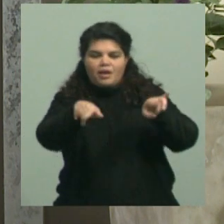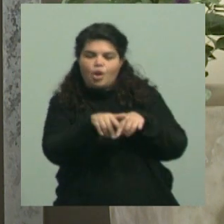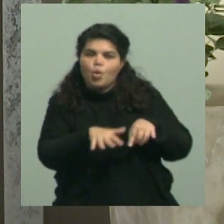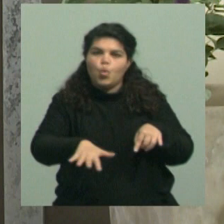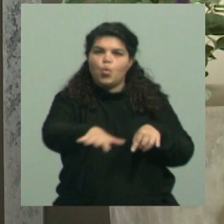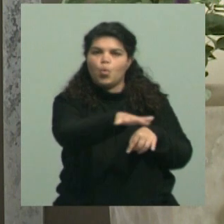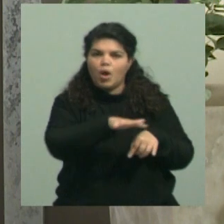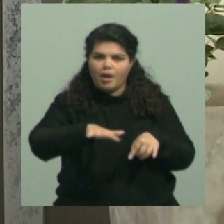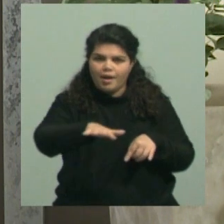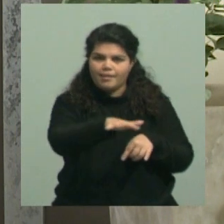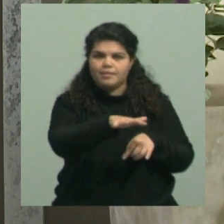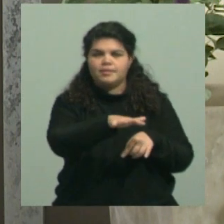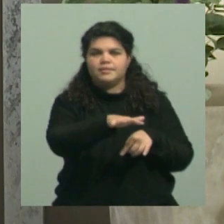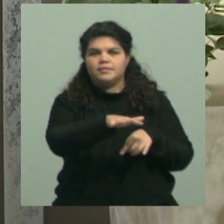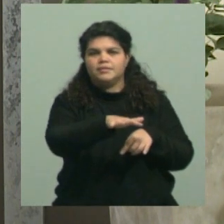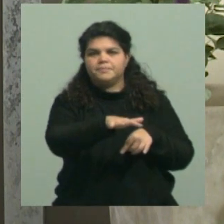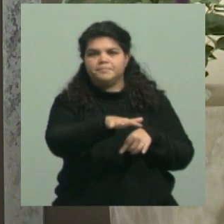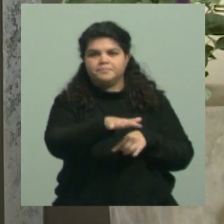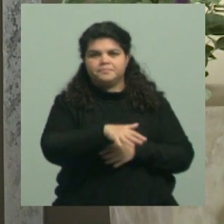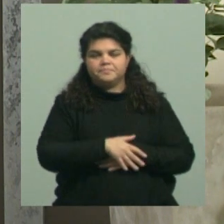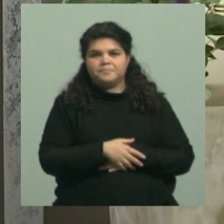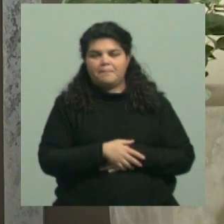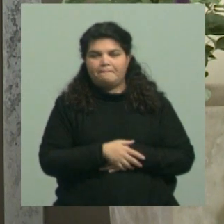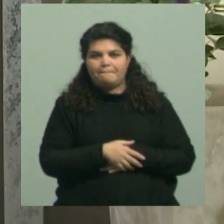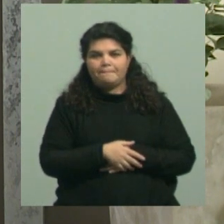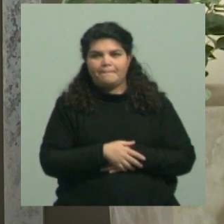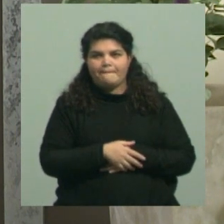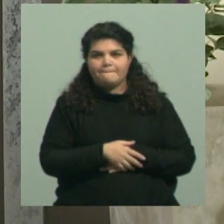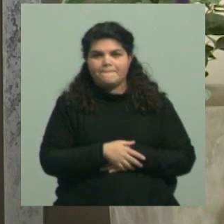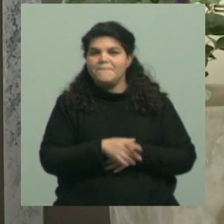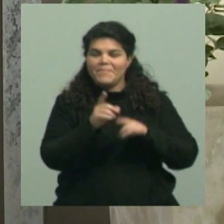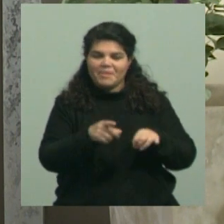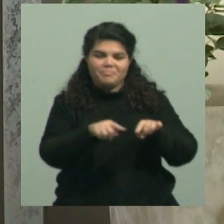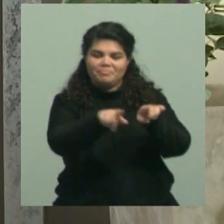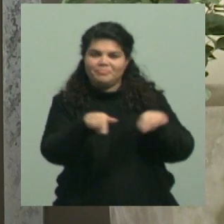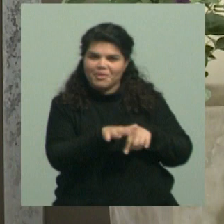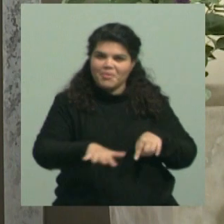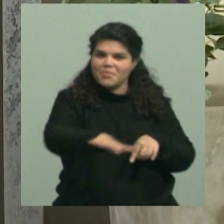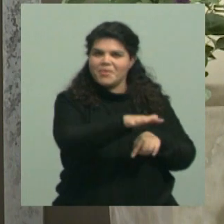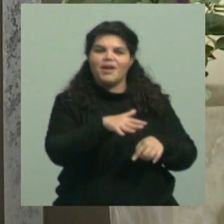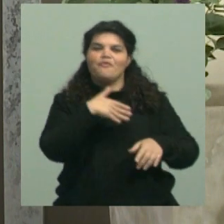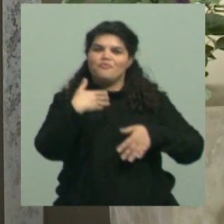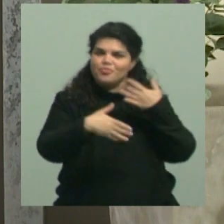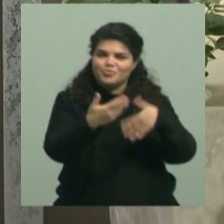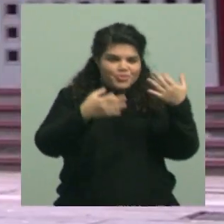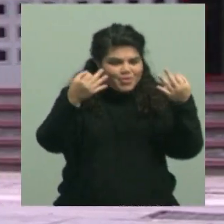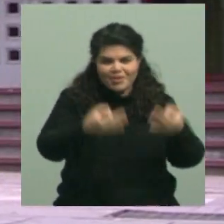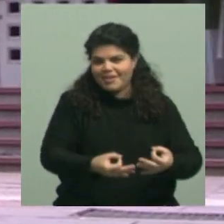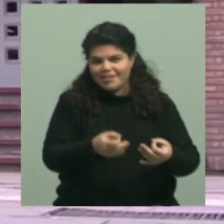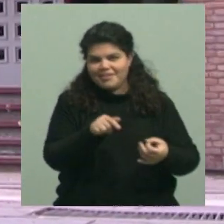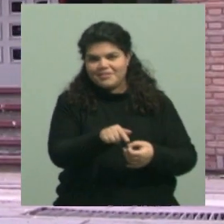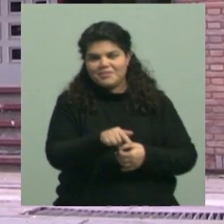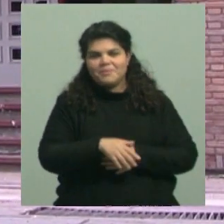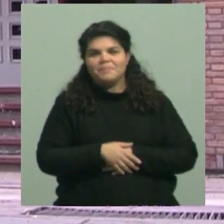área en el que pudiera todo funcionar en condiciones, pero para eso teníamos que